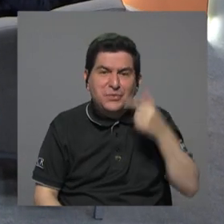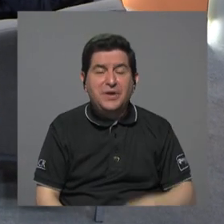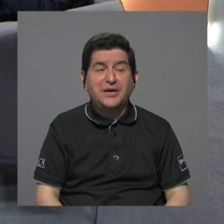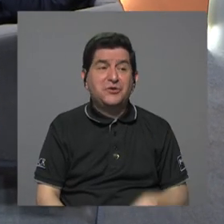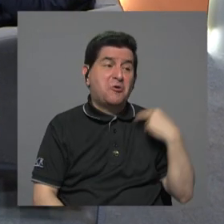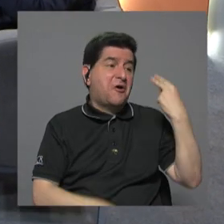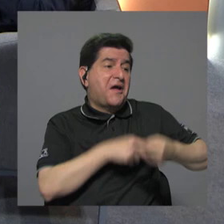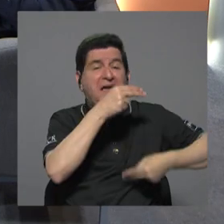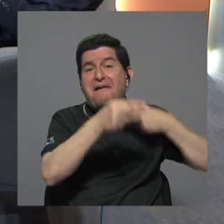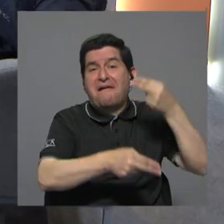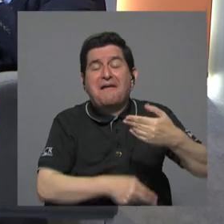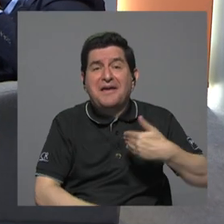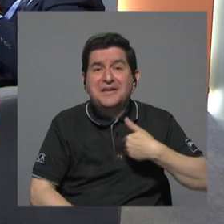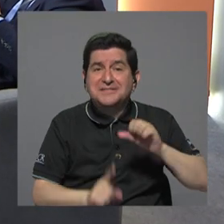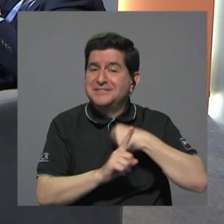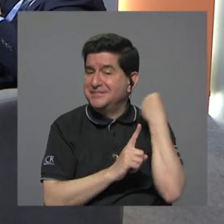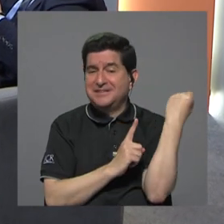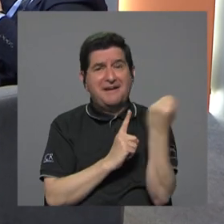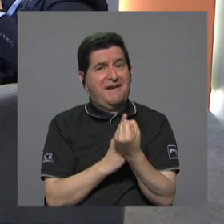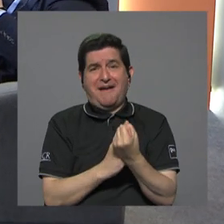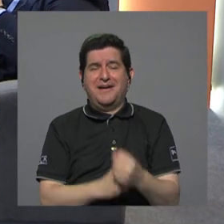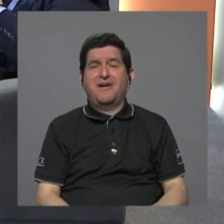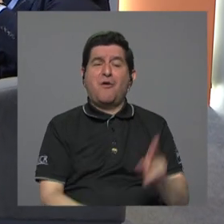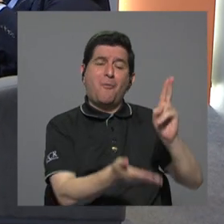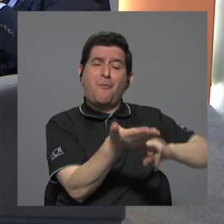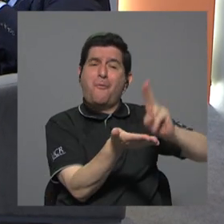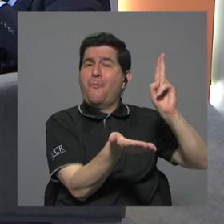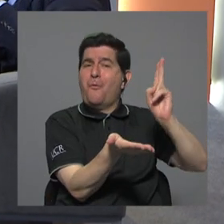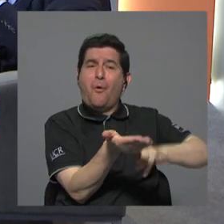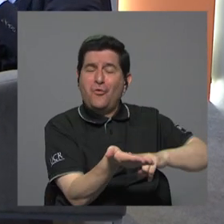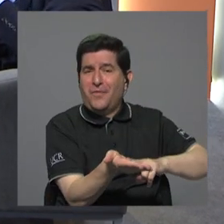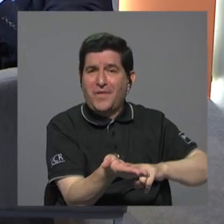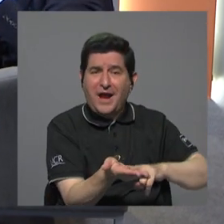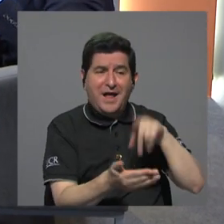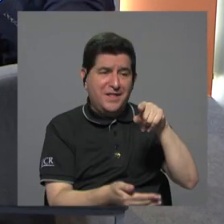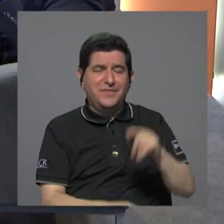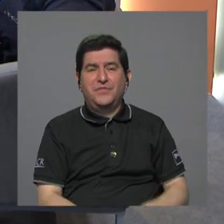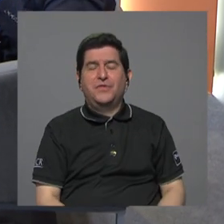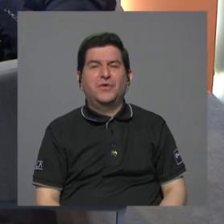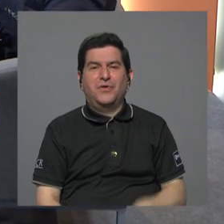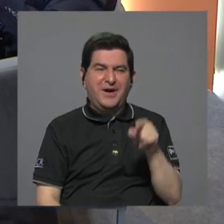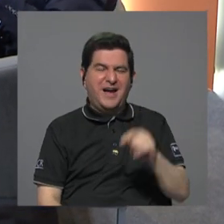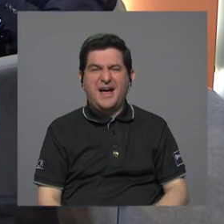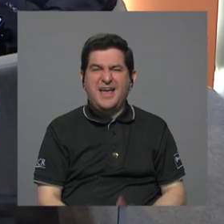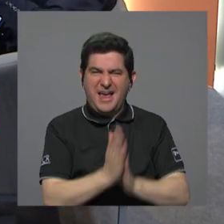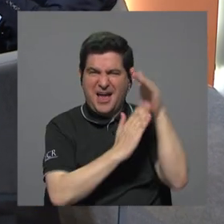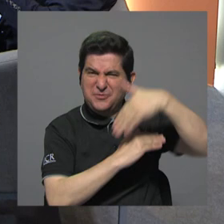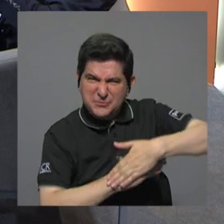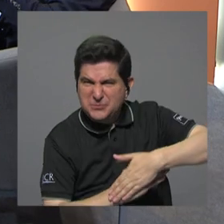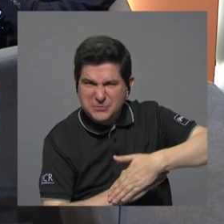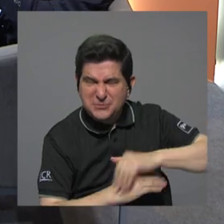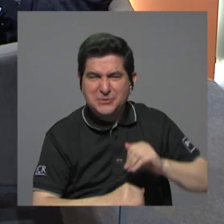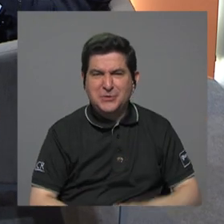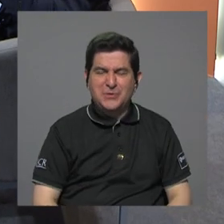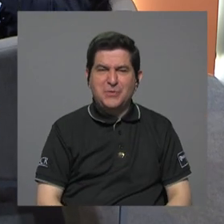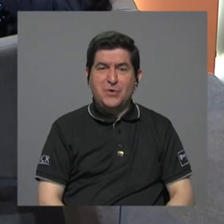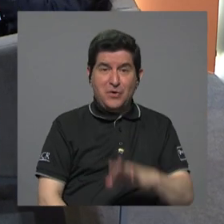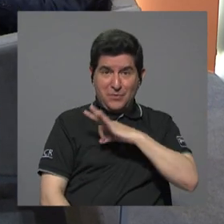heredado la situación un contrato un contrato leonino un contrato